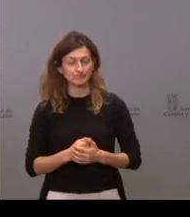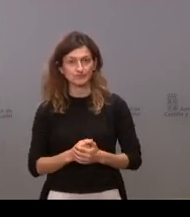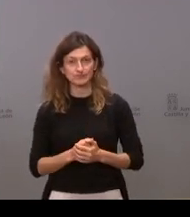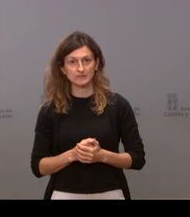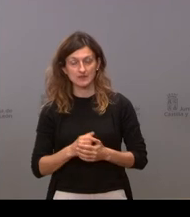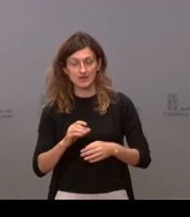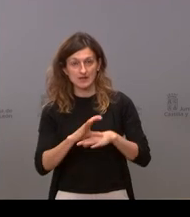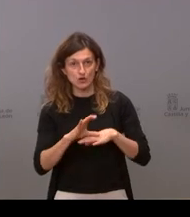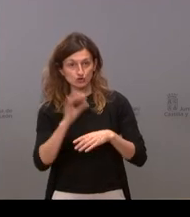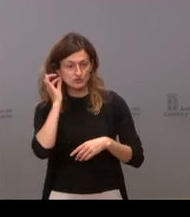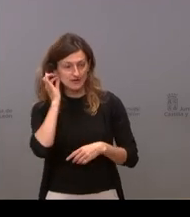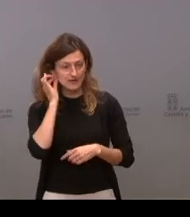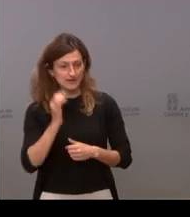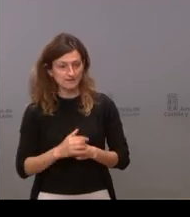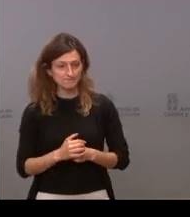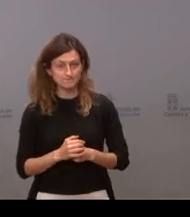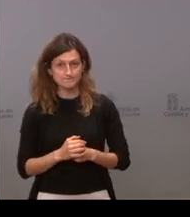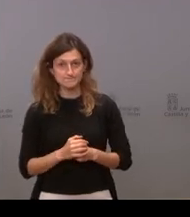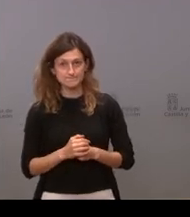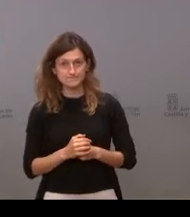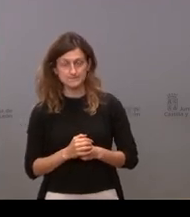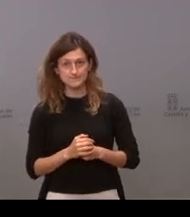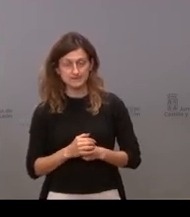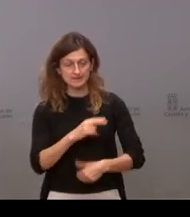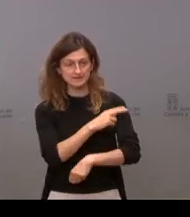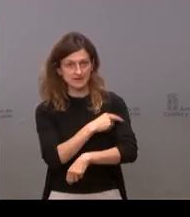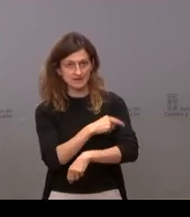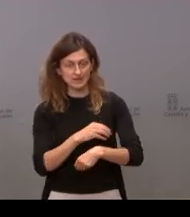consejera de sanidad